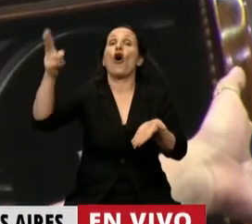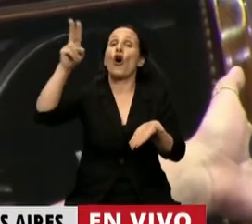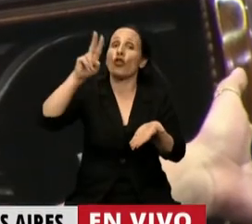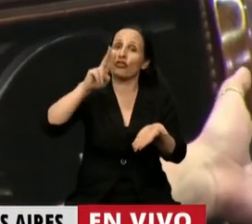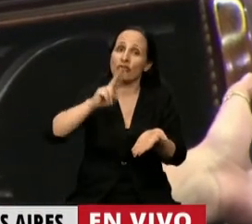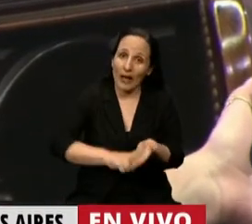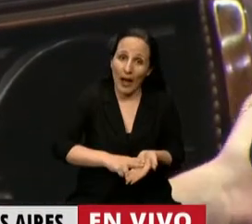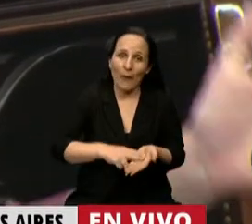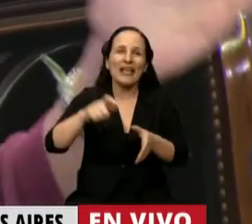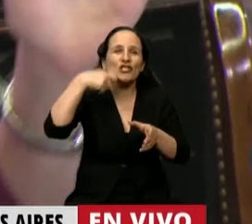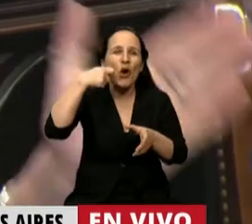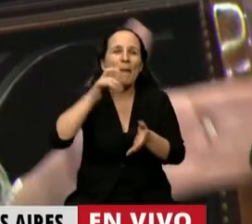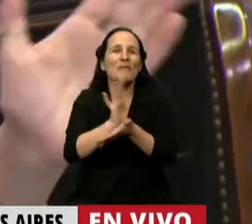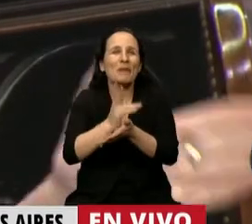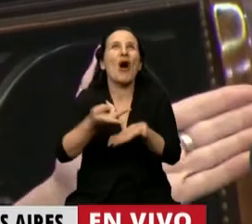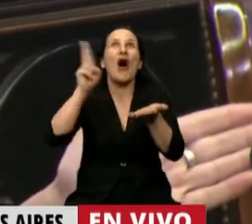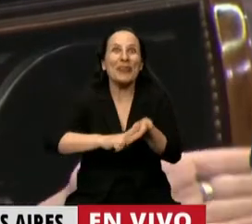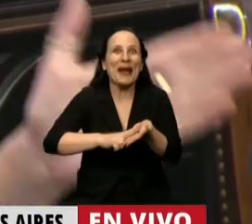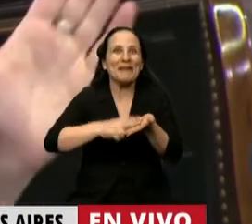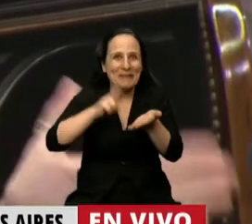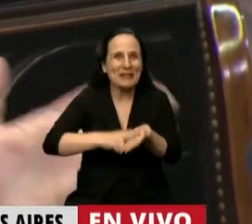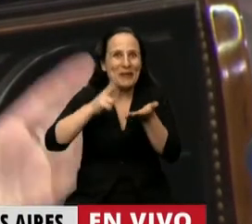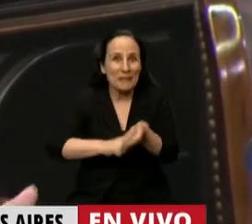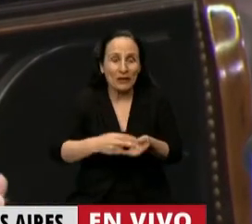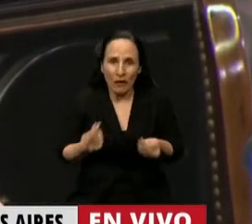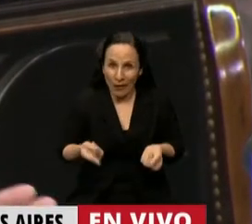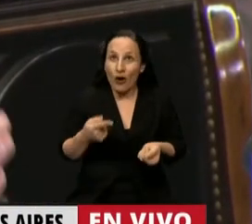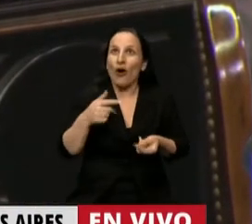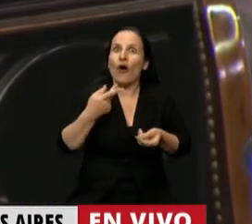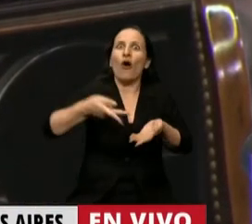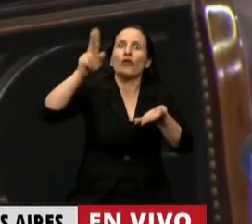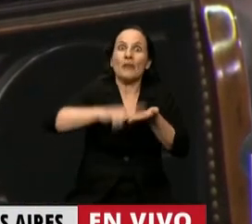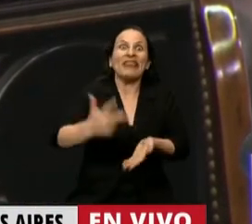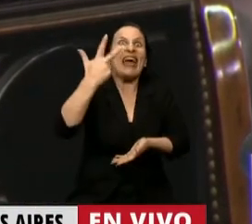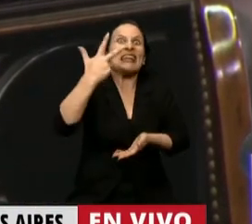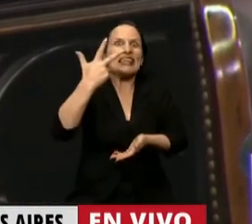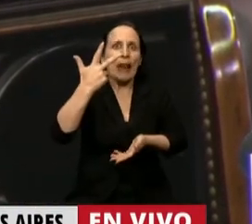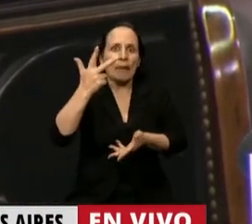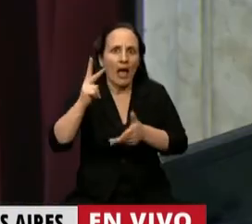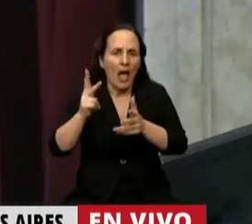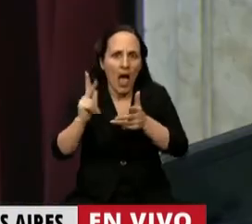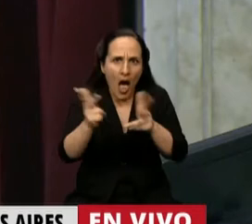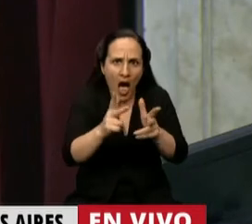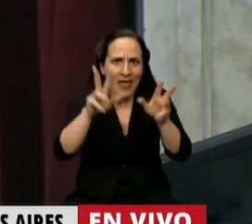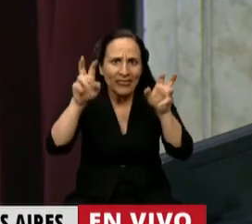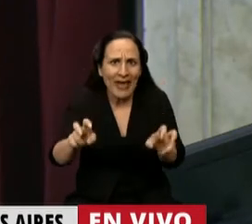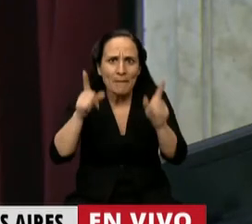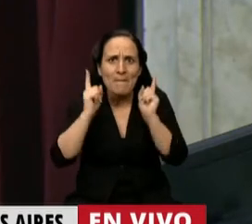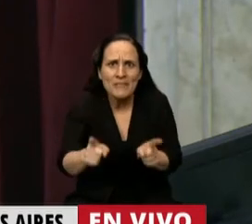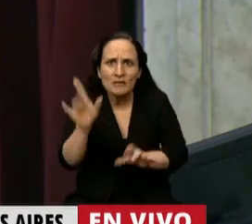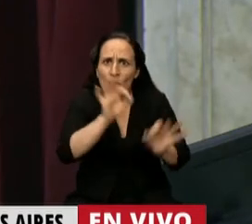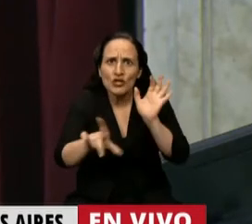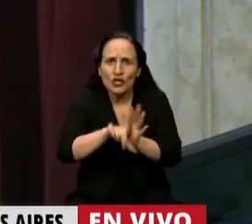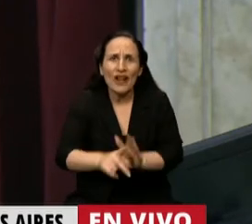otra vez sopa. Tercera vez que vamos a discutir el proyecto de ley de economía del conocimiento,